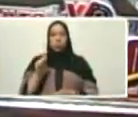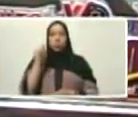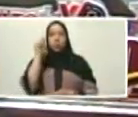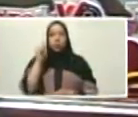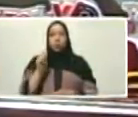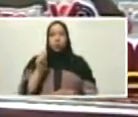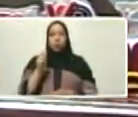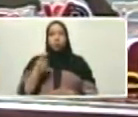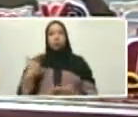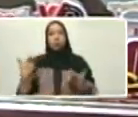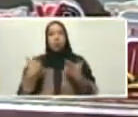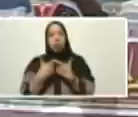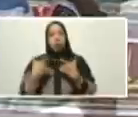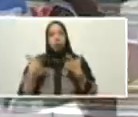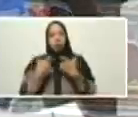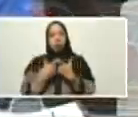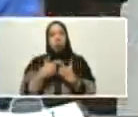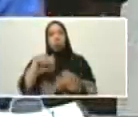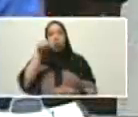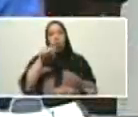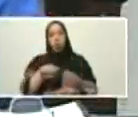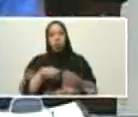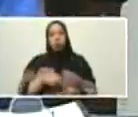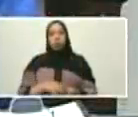en la batalla intensa que hay hoy,